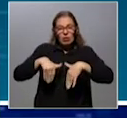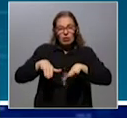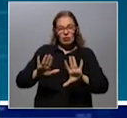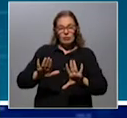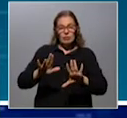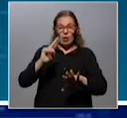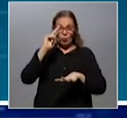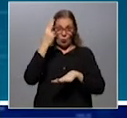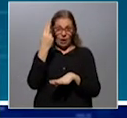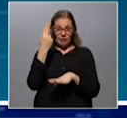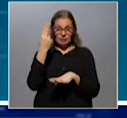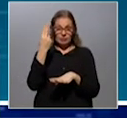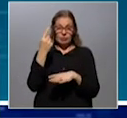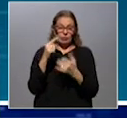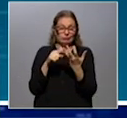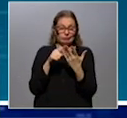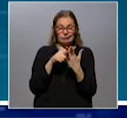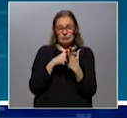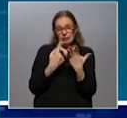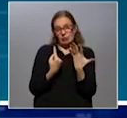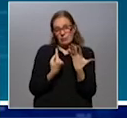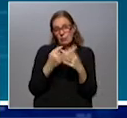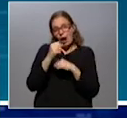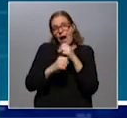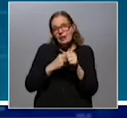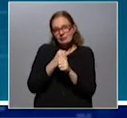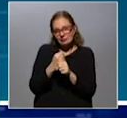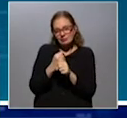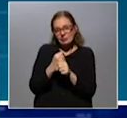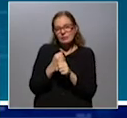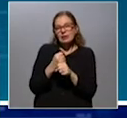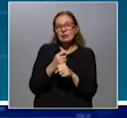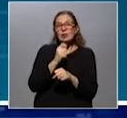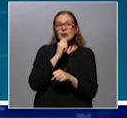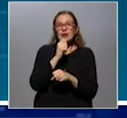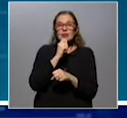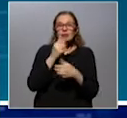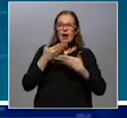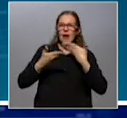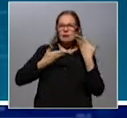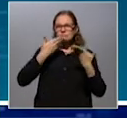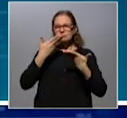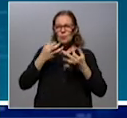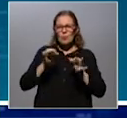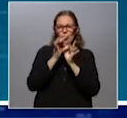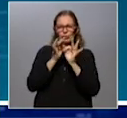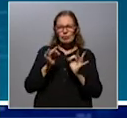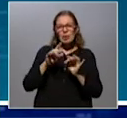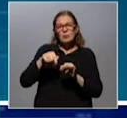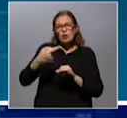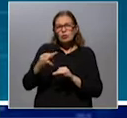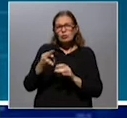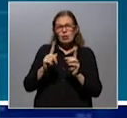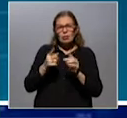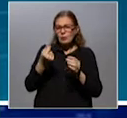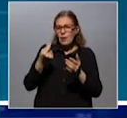Los partidos de Uruguay Que son contados con los dedos de una mano por año Para los recitales y para alguna actividad Artística puntual, por lo tanto No